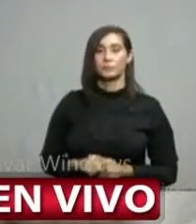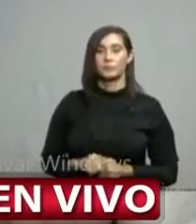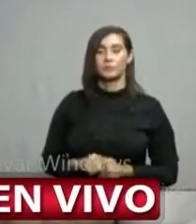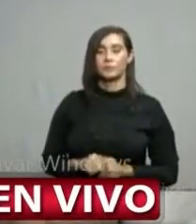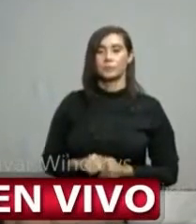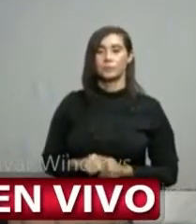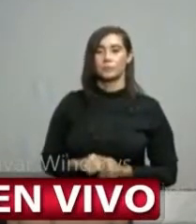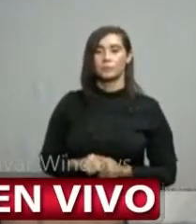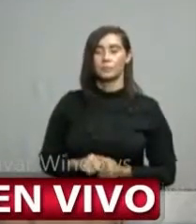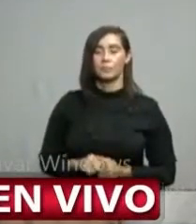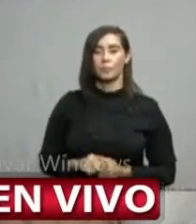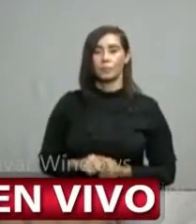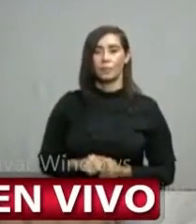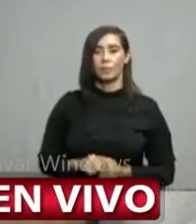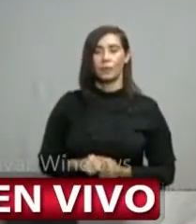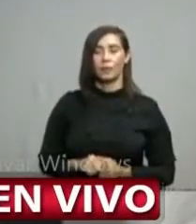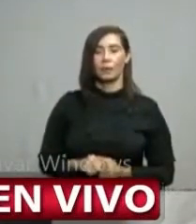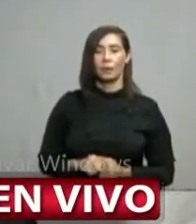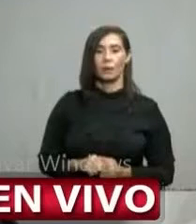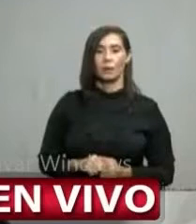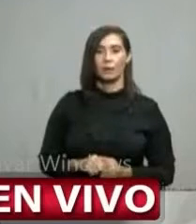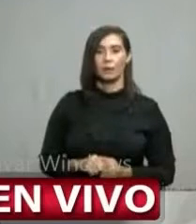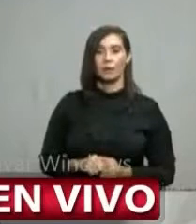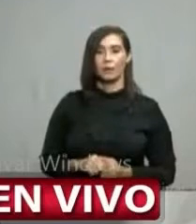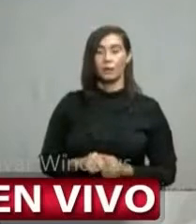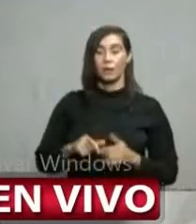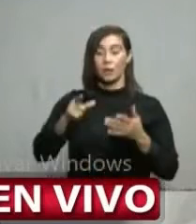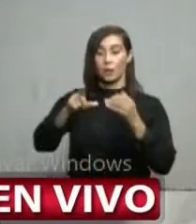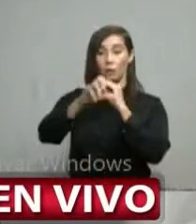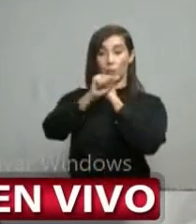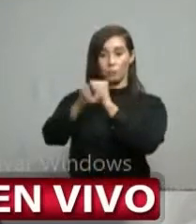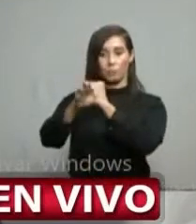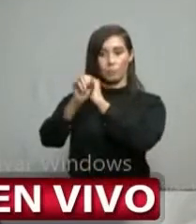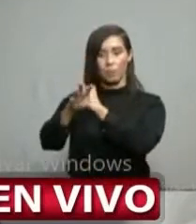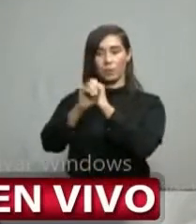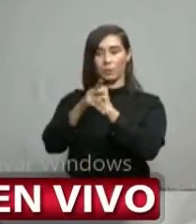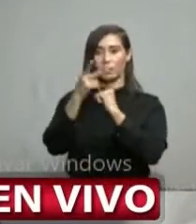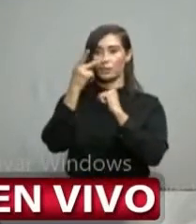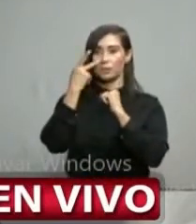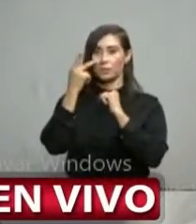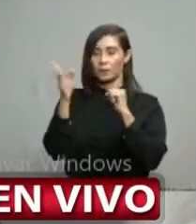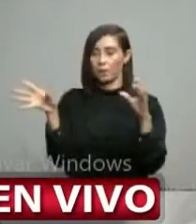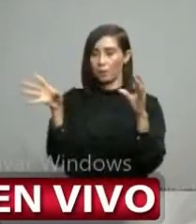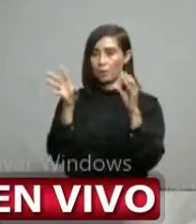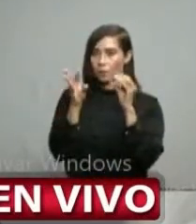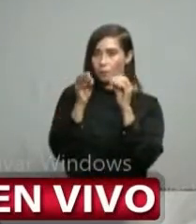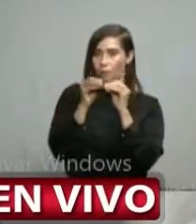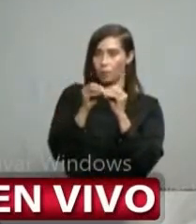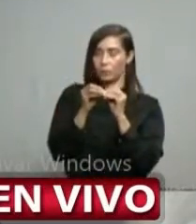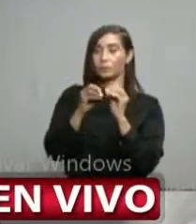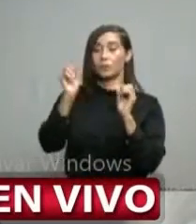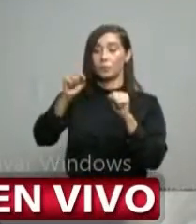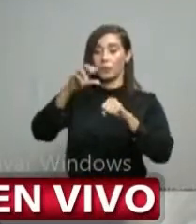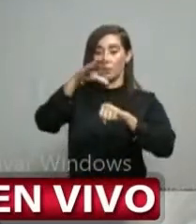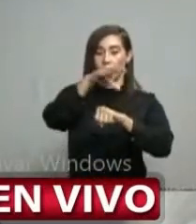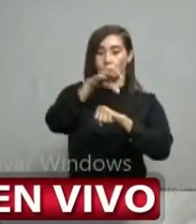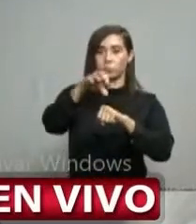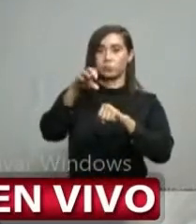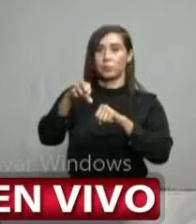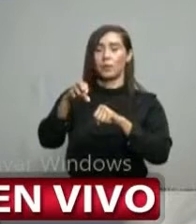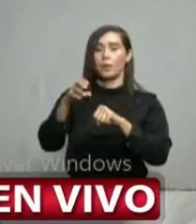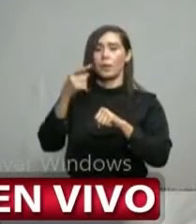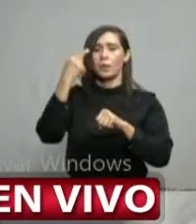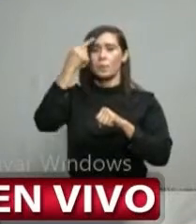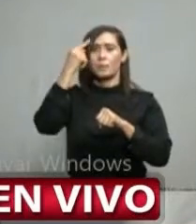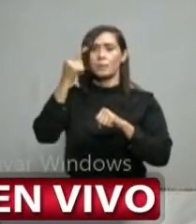lo que la la suma que usted ha hecho tiene que verla también para verla en perspectiva de manera de la letalidad